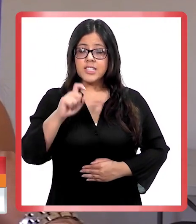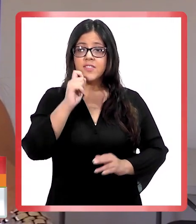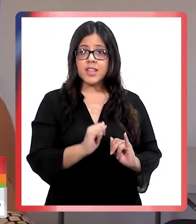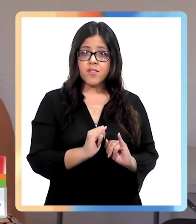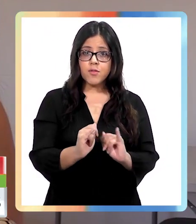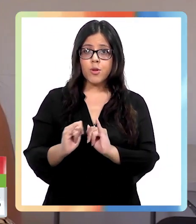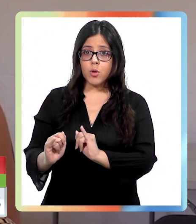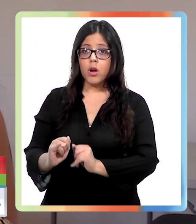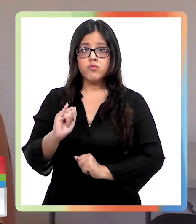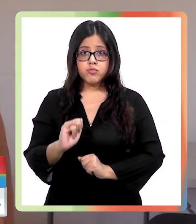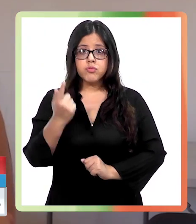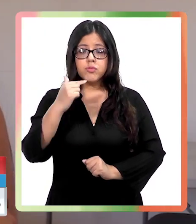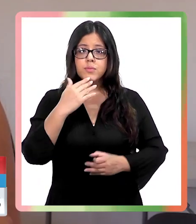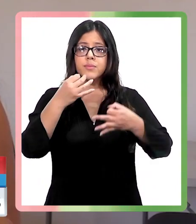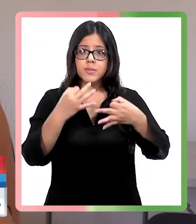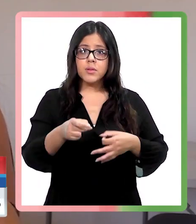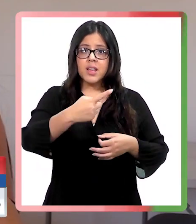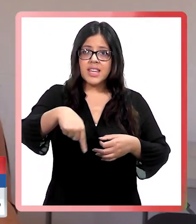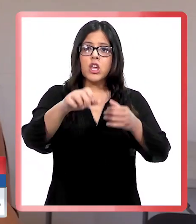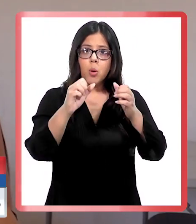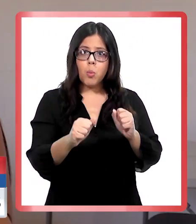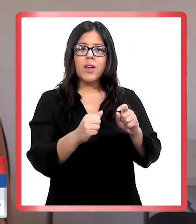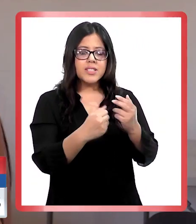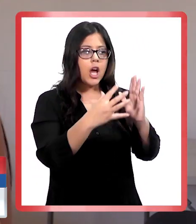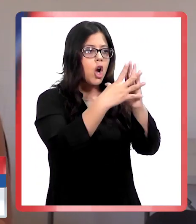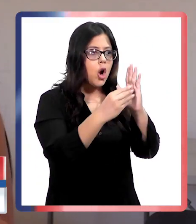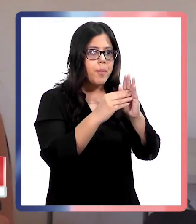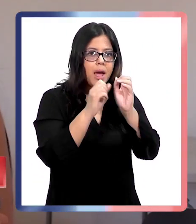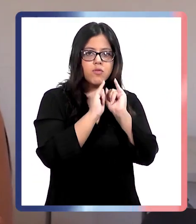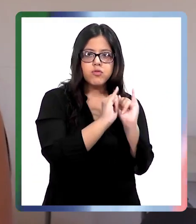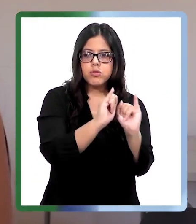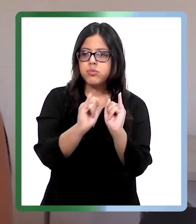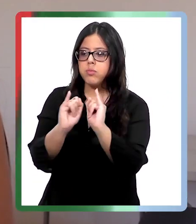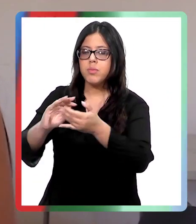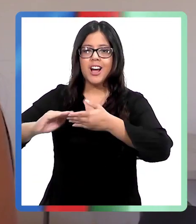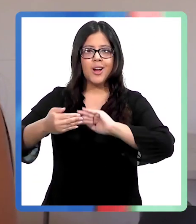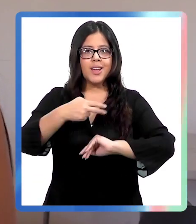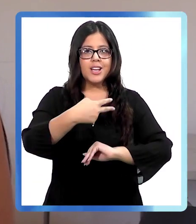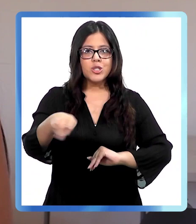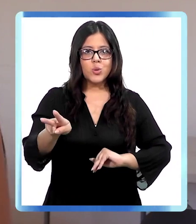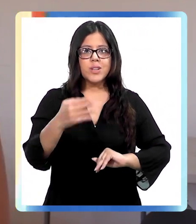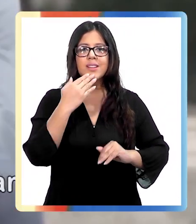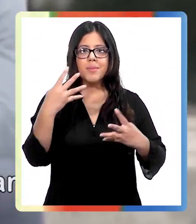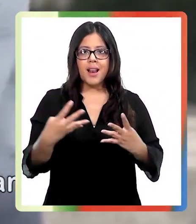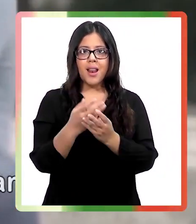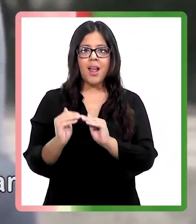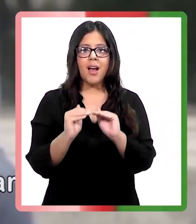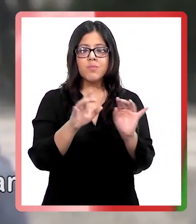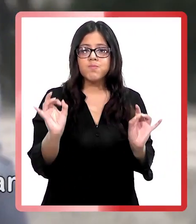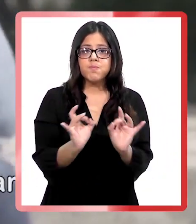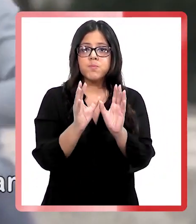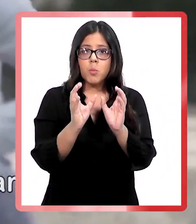asegurarnos de que ellos puedan replicar esa información entregada en sus comunidades, en sus redes de apoyo, para en caso de que puedan visualizar o